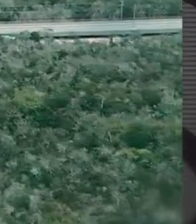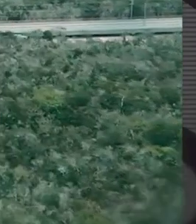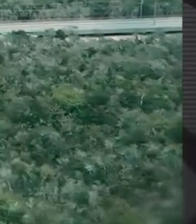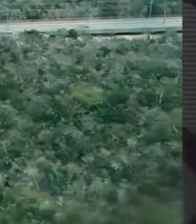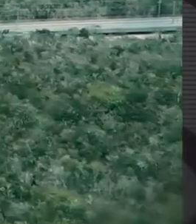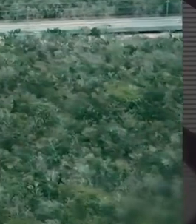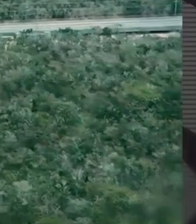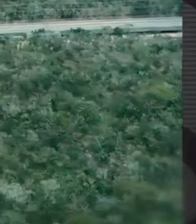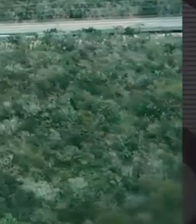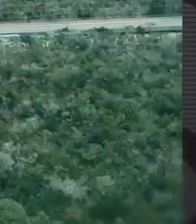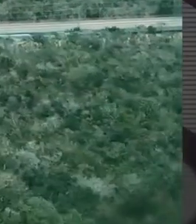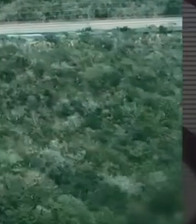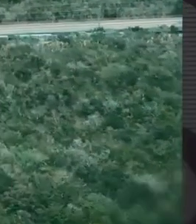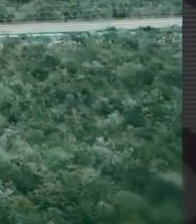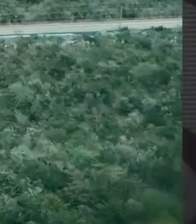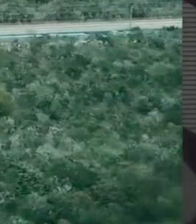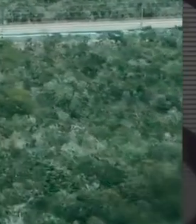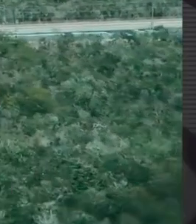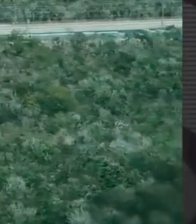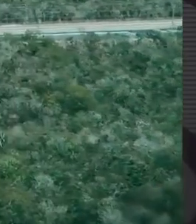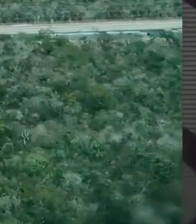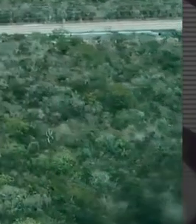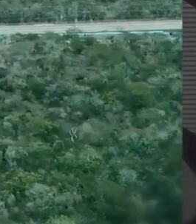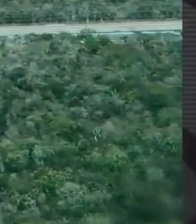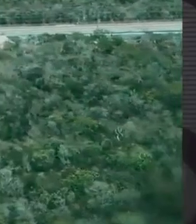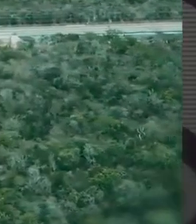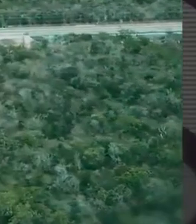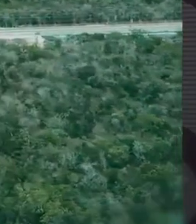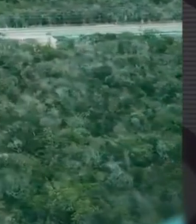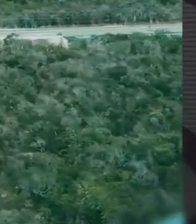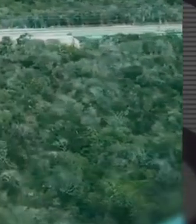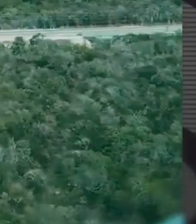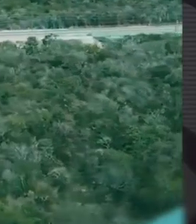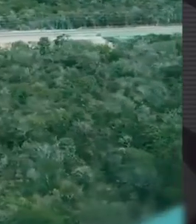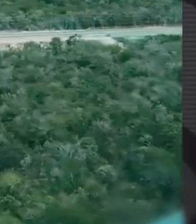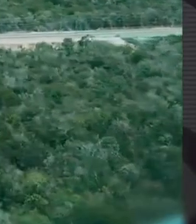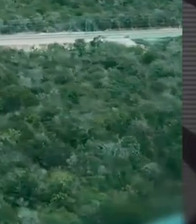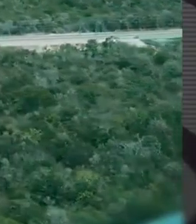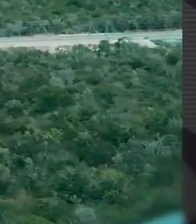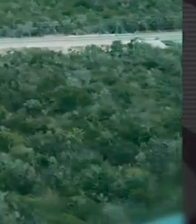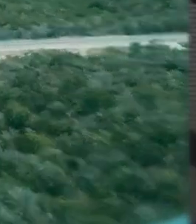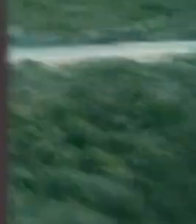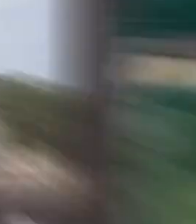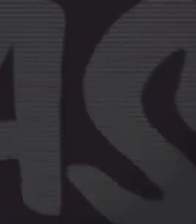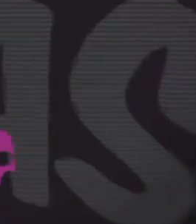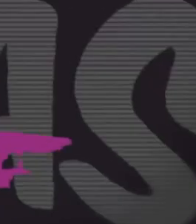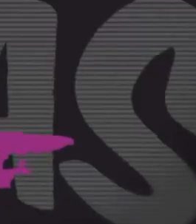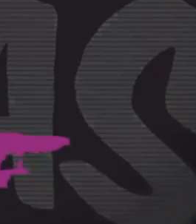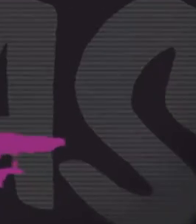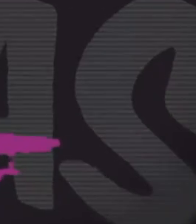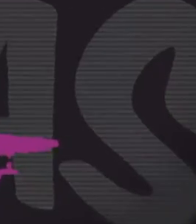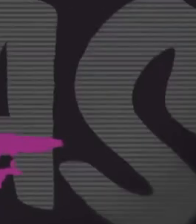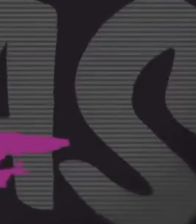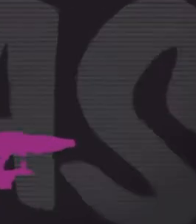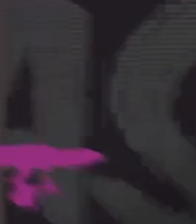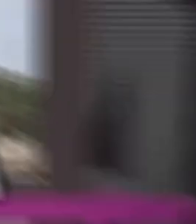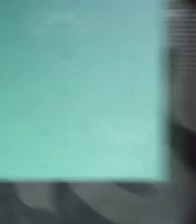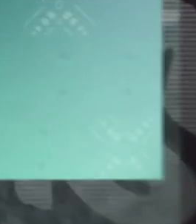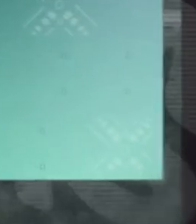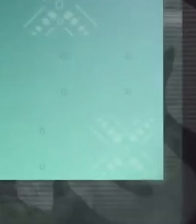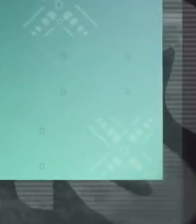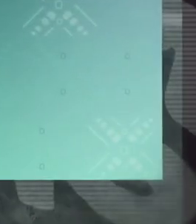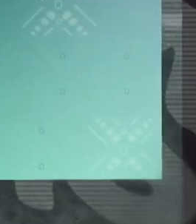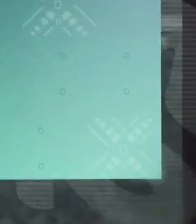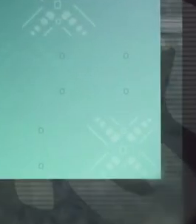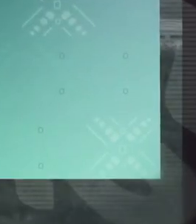tarda más de 8 horas, mientras que un autobús realiza el mismo recorrido en 2 horas. ¡Mentira! El